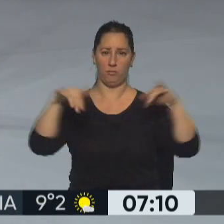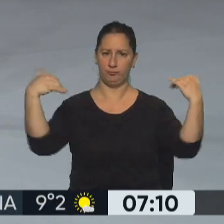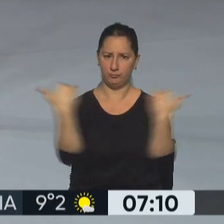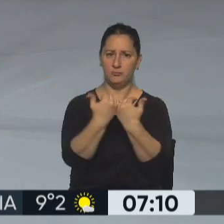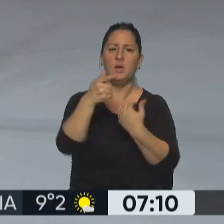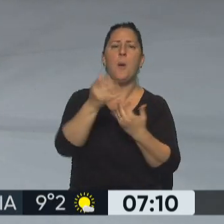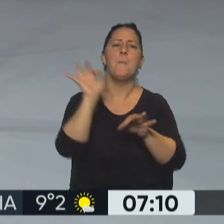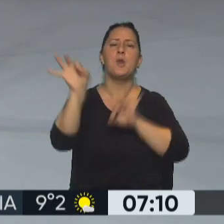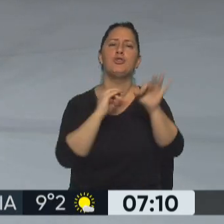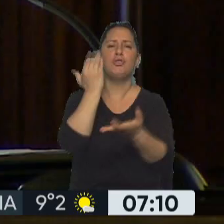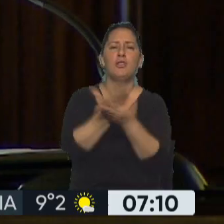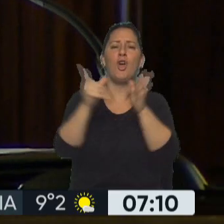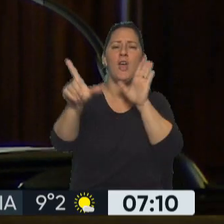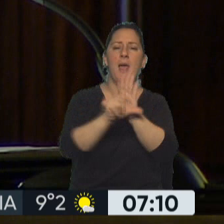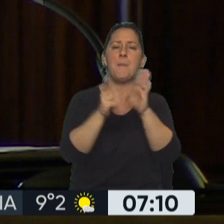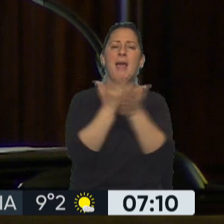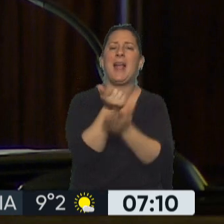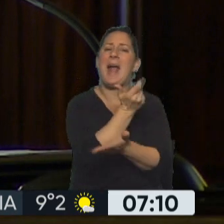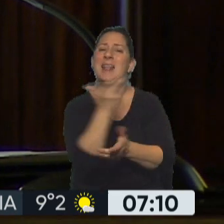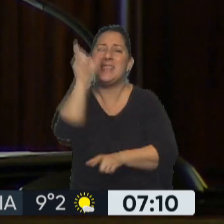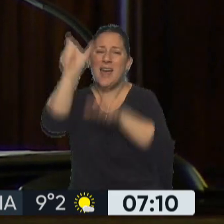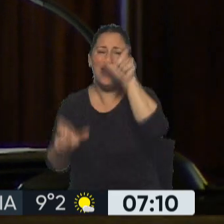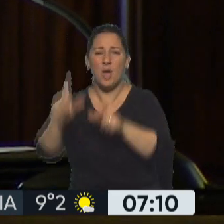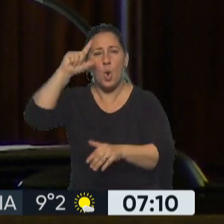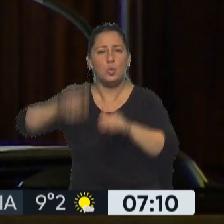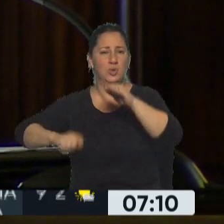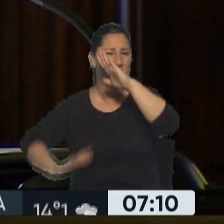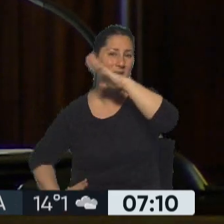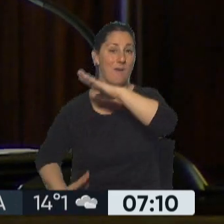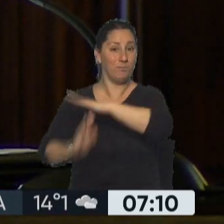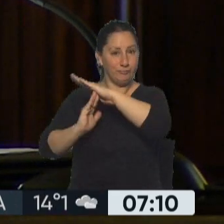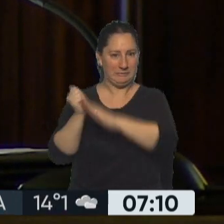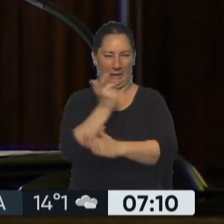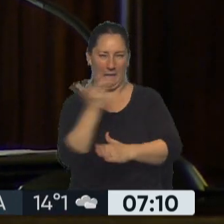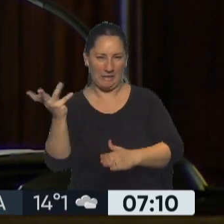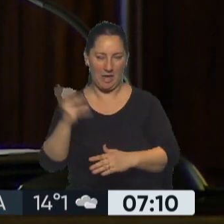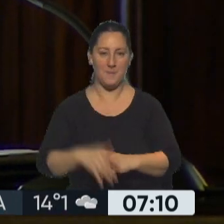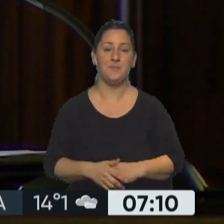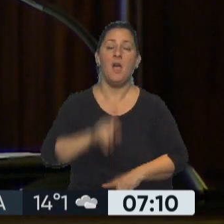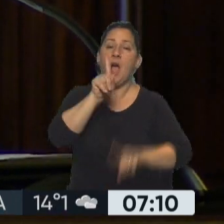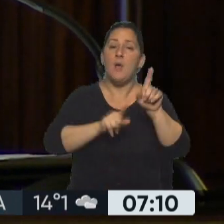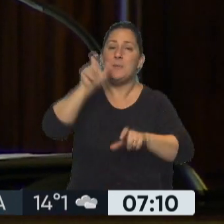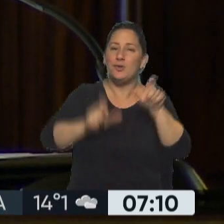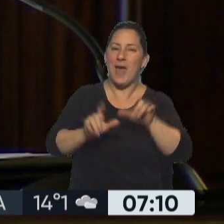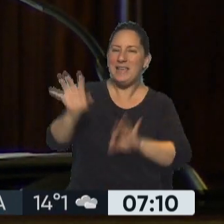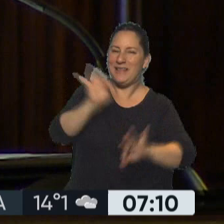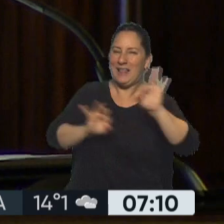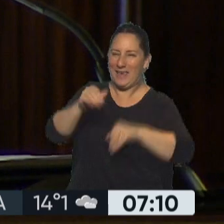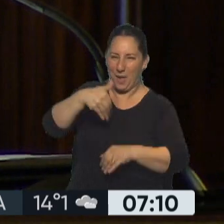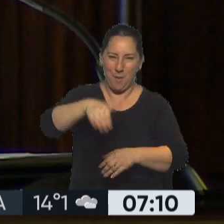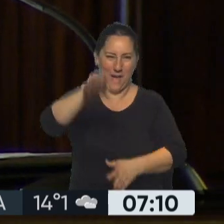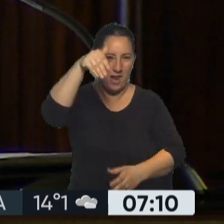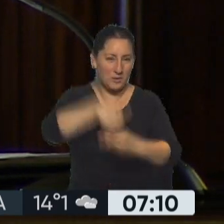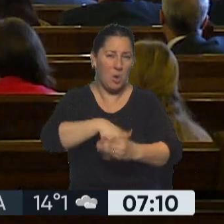presentación del proyecto de ley para ampliar la cantidad de integrantes de la Corte Suprema de Justicia de la Nación. Para muchos una estrategia electoral, para otros